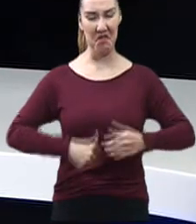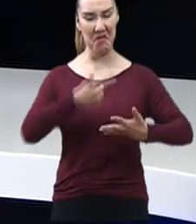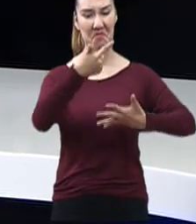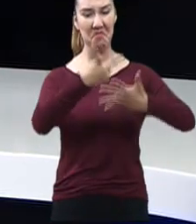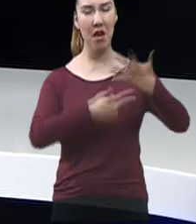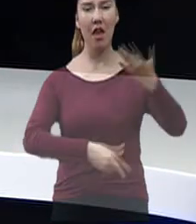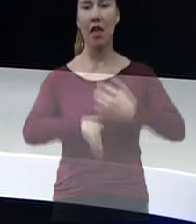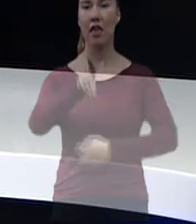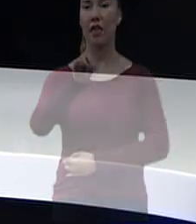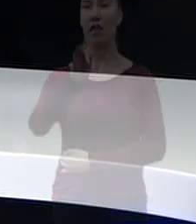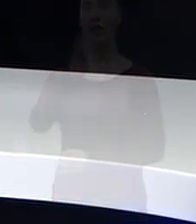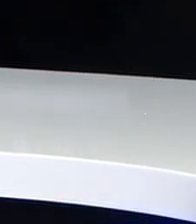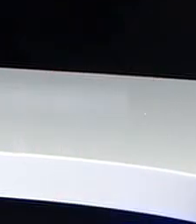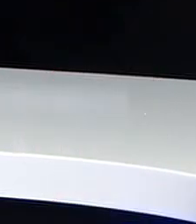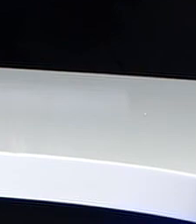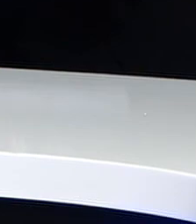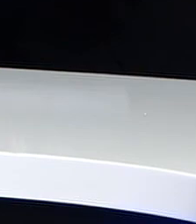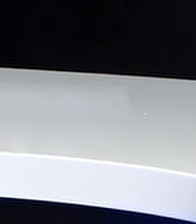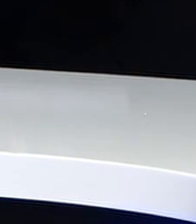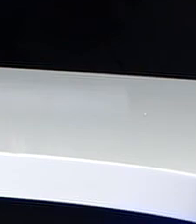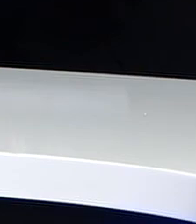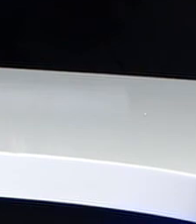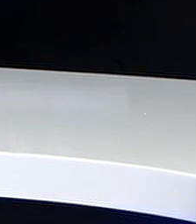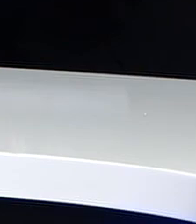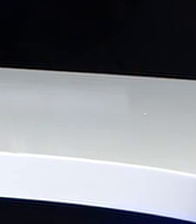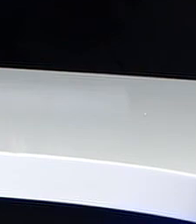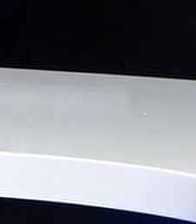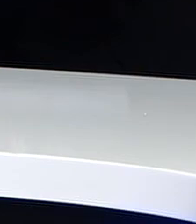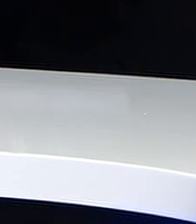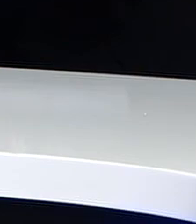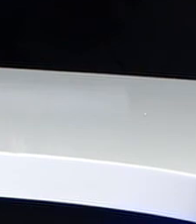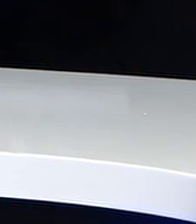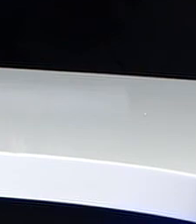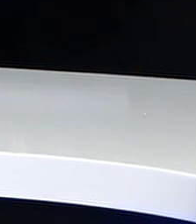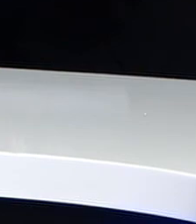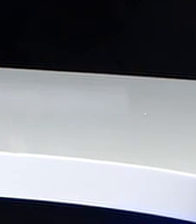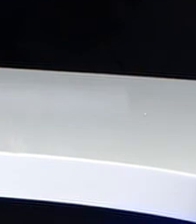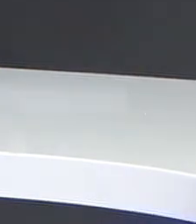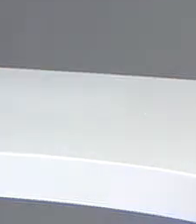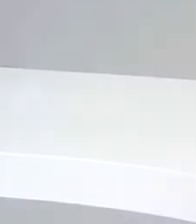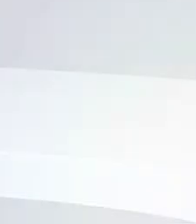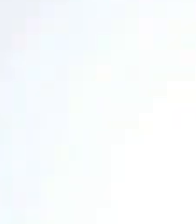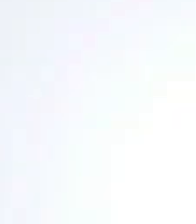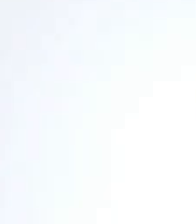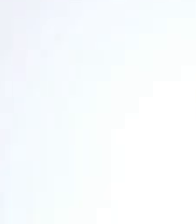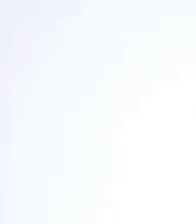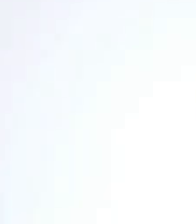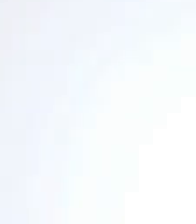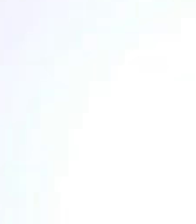caso, el DIF Municipal de Soledad de Graciano Sánchez. Soy Luis de Regil, que tengo un excelente tarde de viernes.